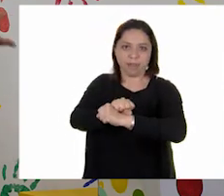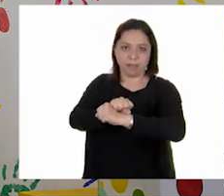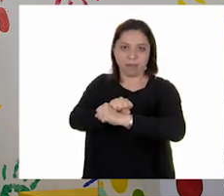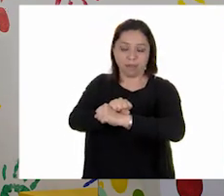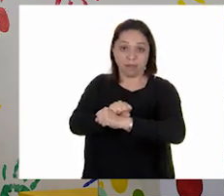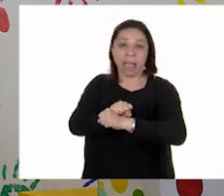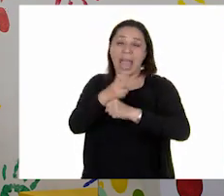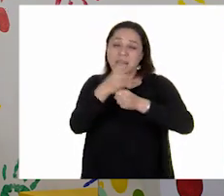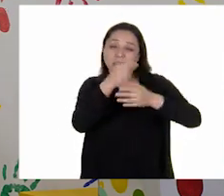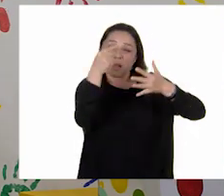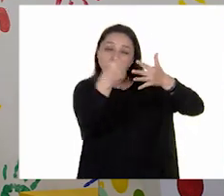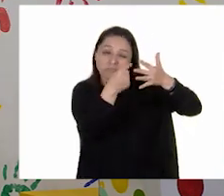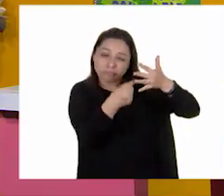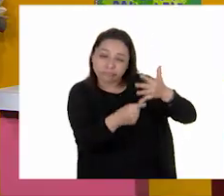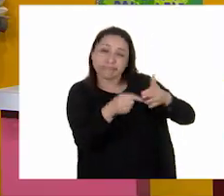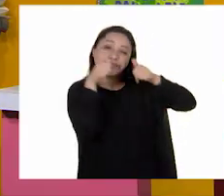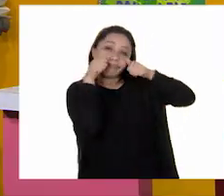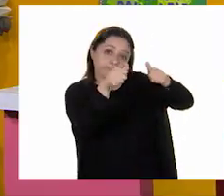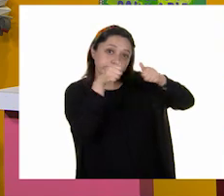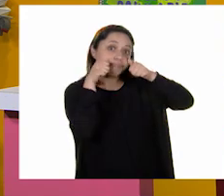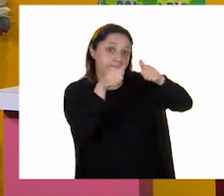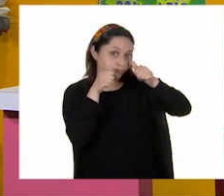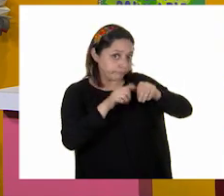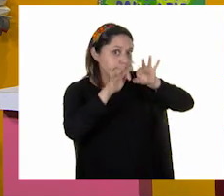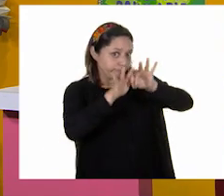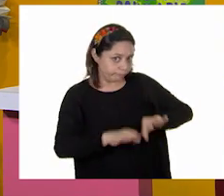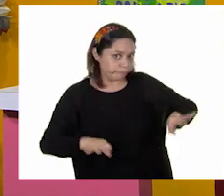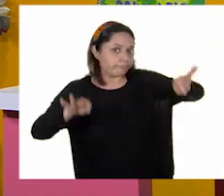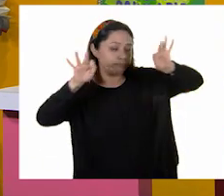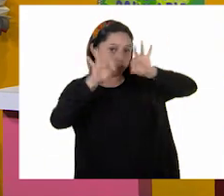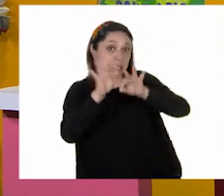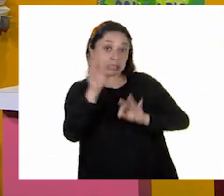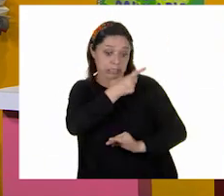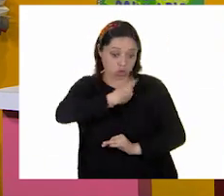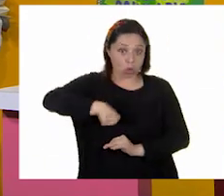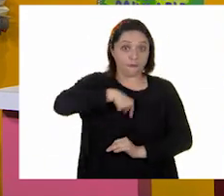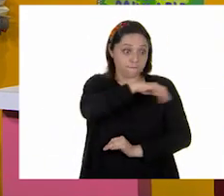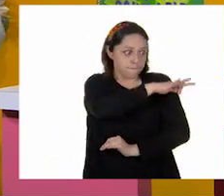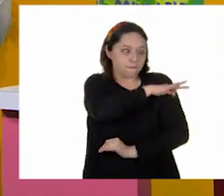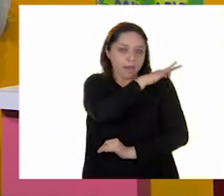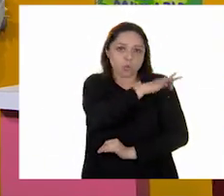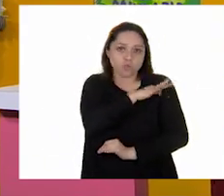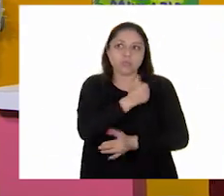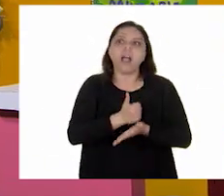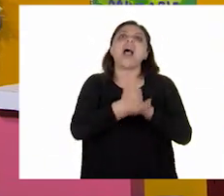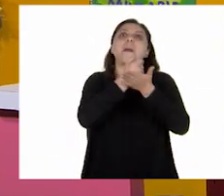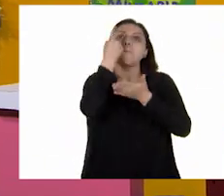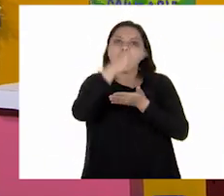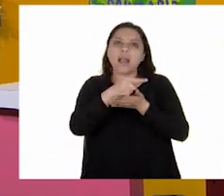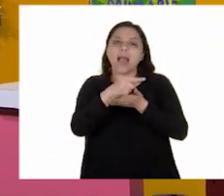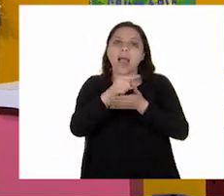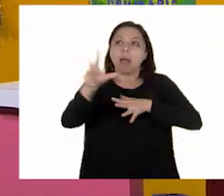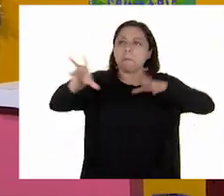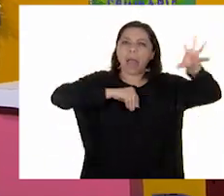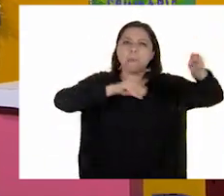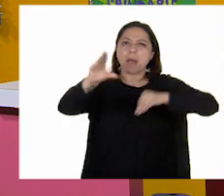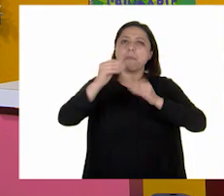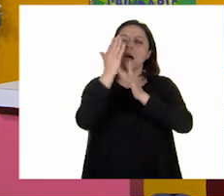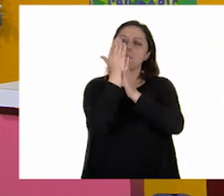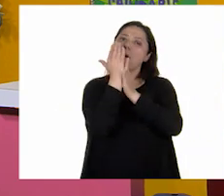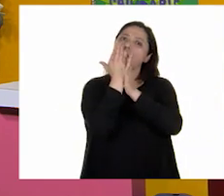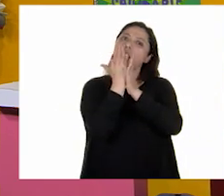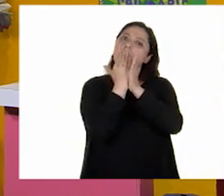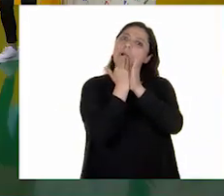indicaciones que nos brinden. Vacunándonos, ayudamos a disminuir los contagios. ¿Qué les parece ahora si vamos a nuestra